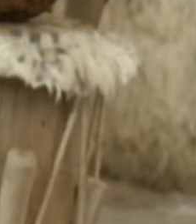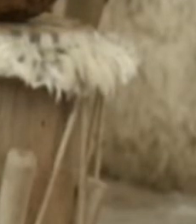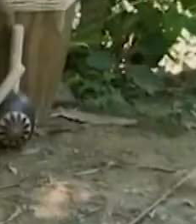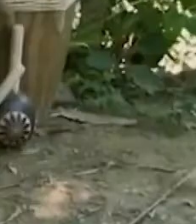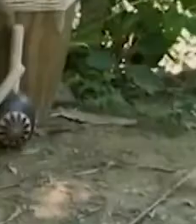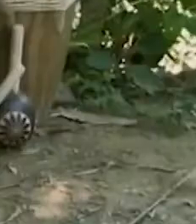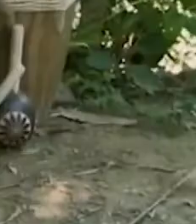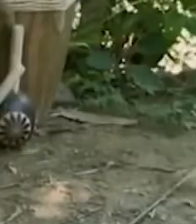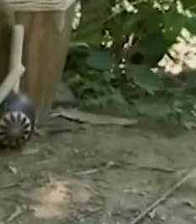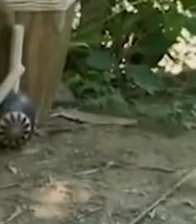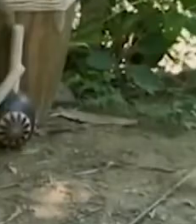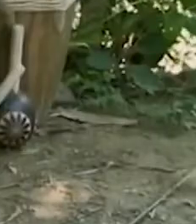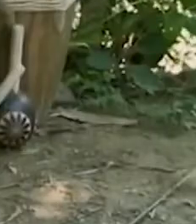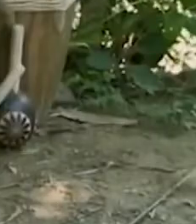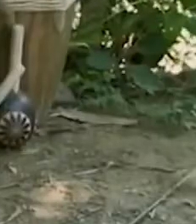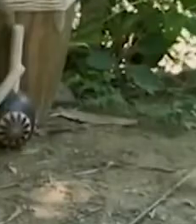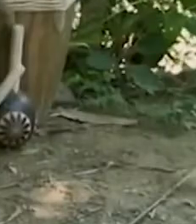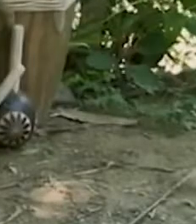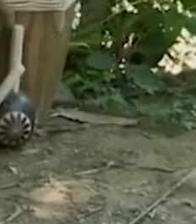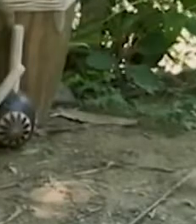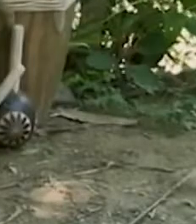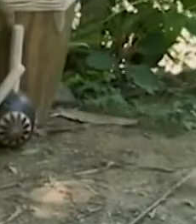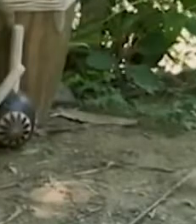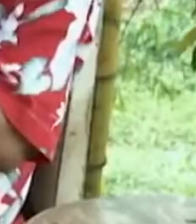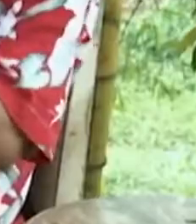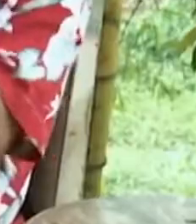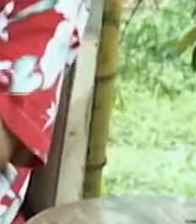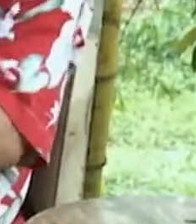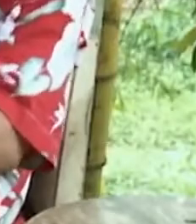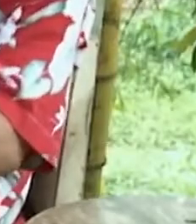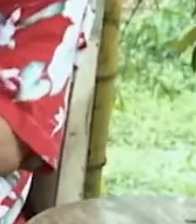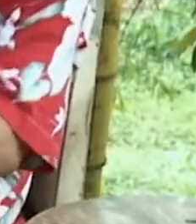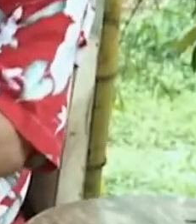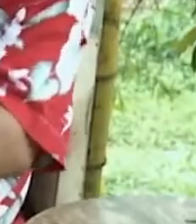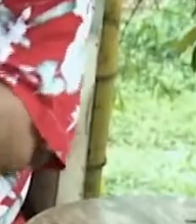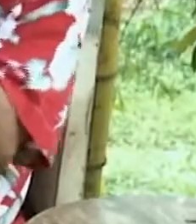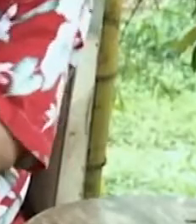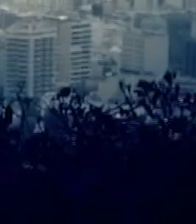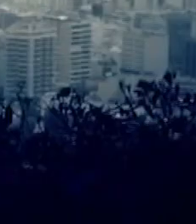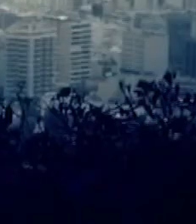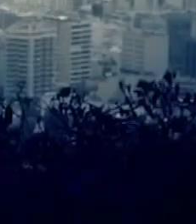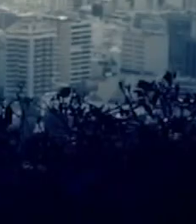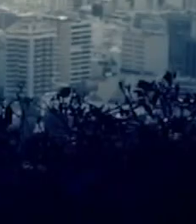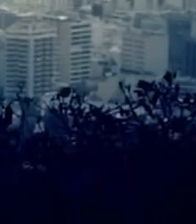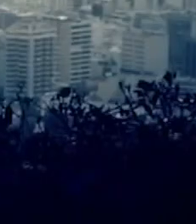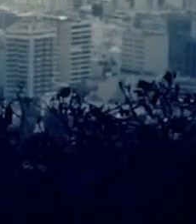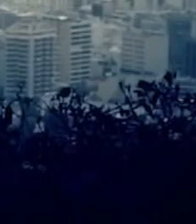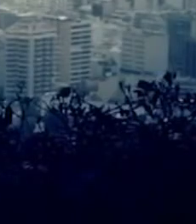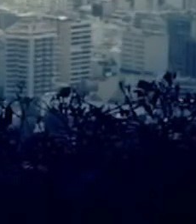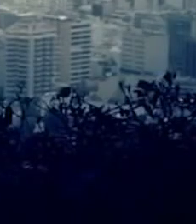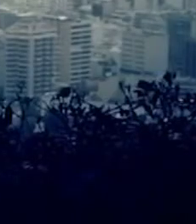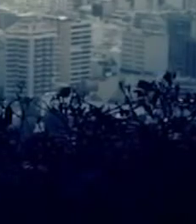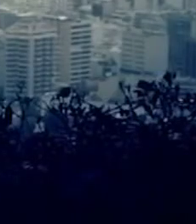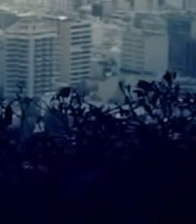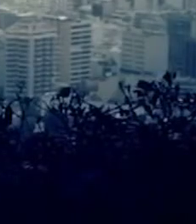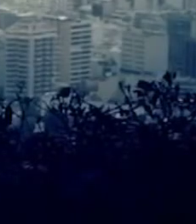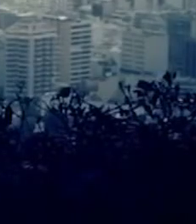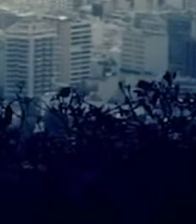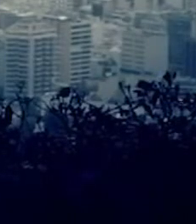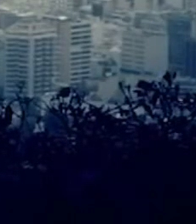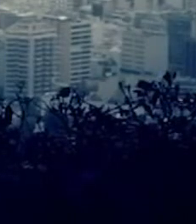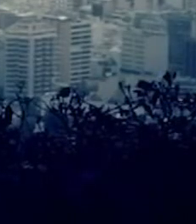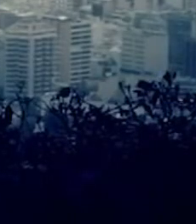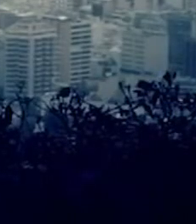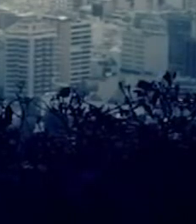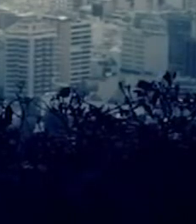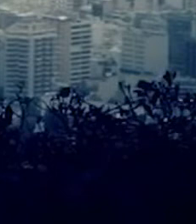África ¿Con qué árbol? ¿Qué árbol usar? Estos son balsa caracolí Músicos de Latinoamérica a las 4